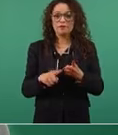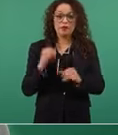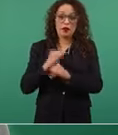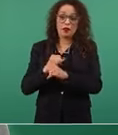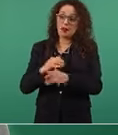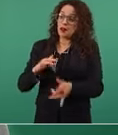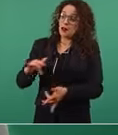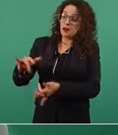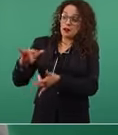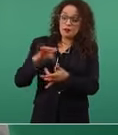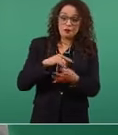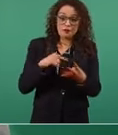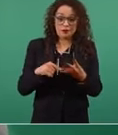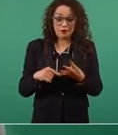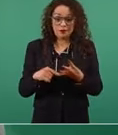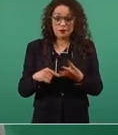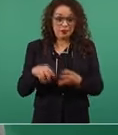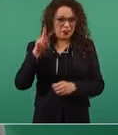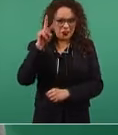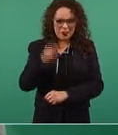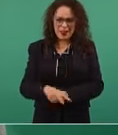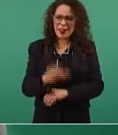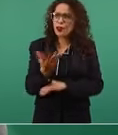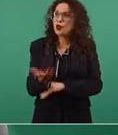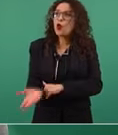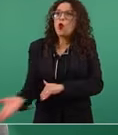día y noche.